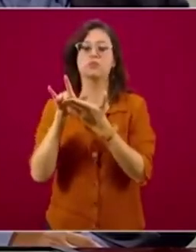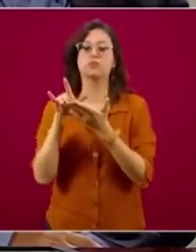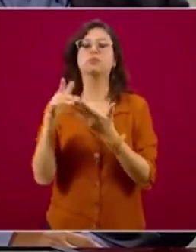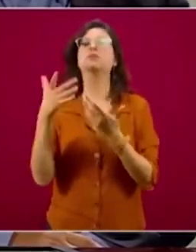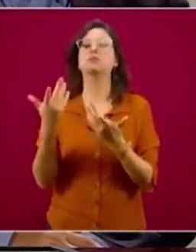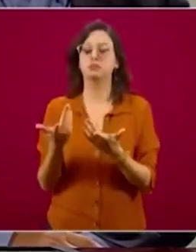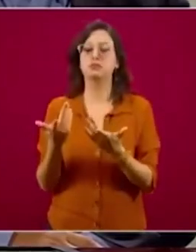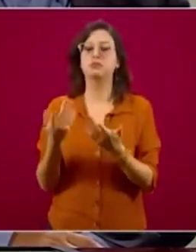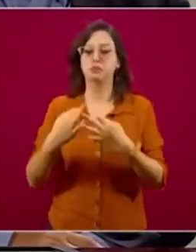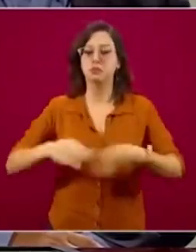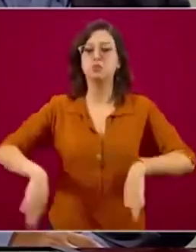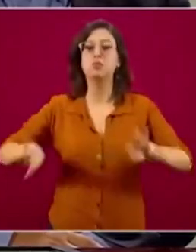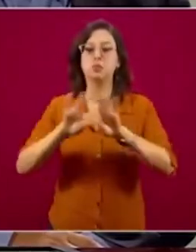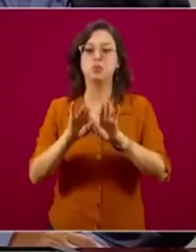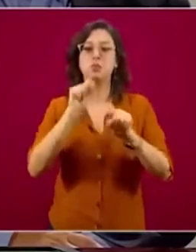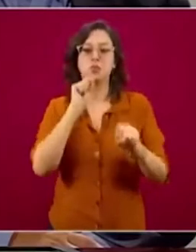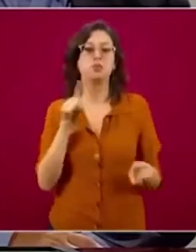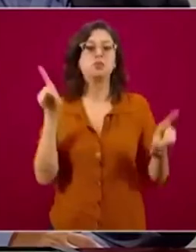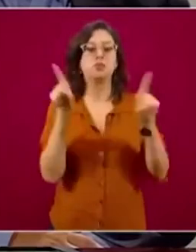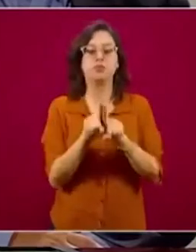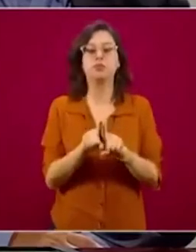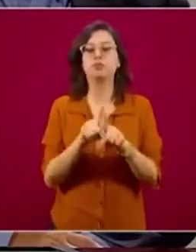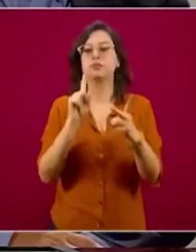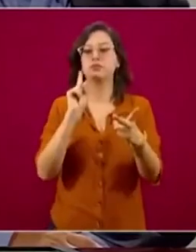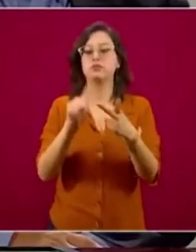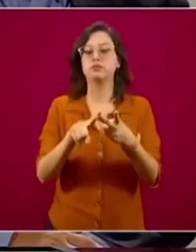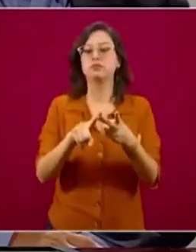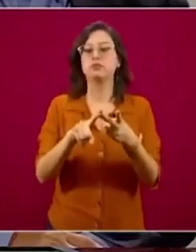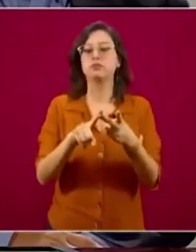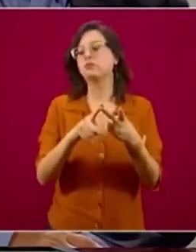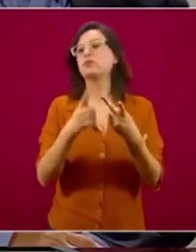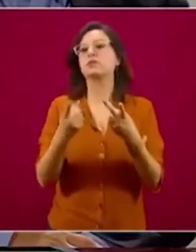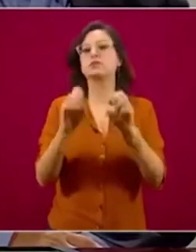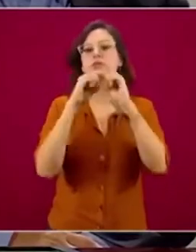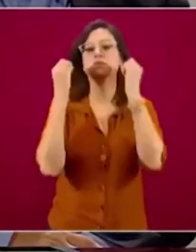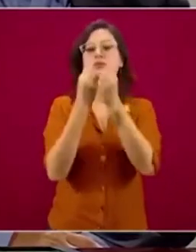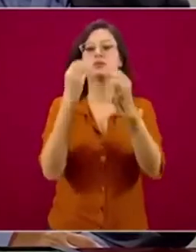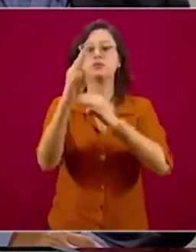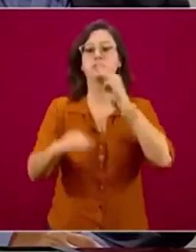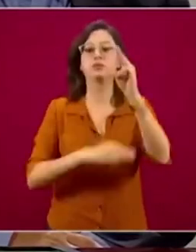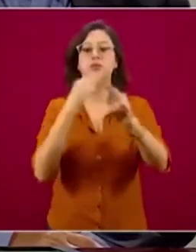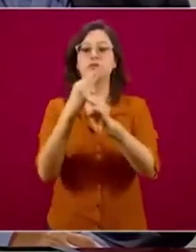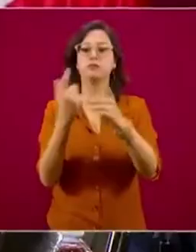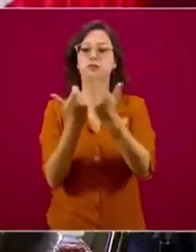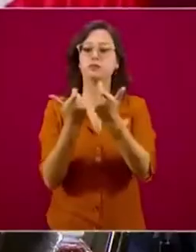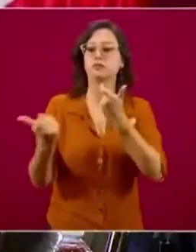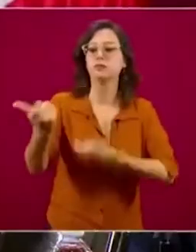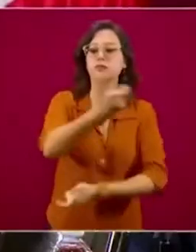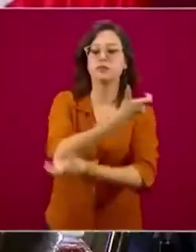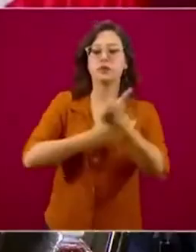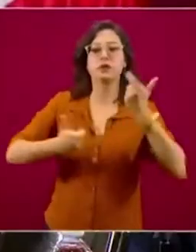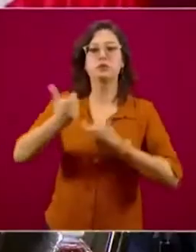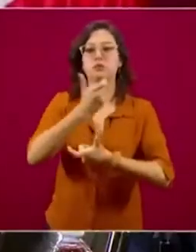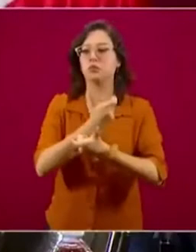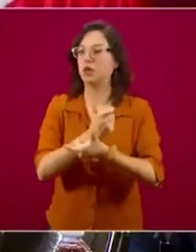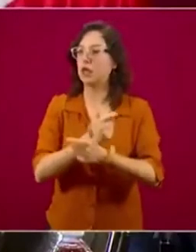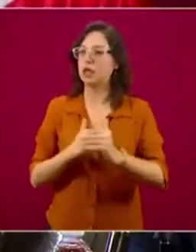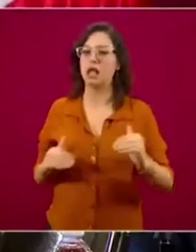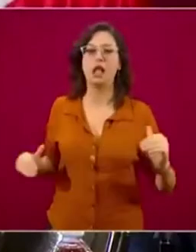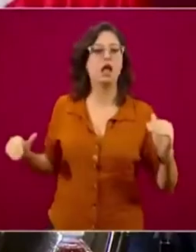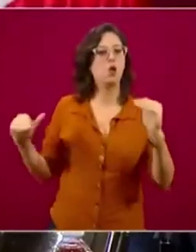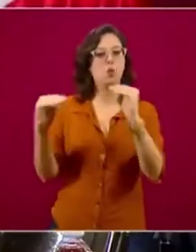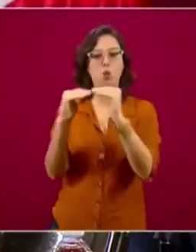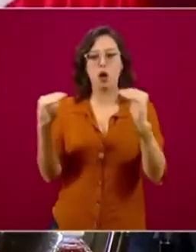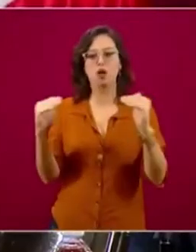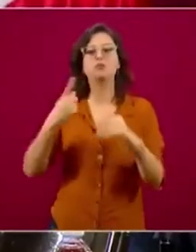manifestado en mi terreno, en la Organización Mundial del Comercio, que creemos que el sistema multilateral es un